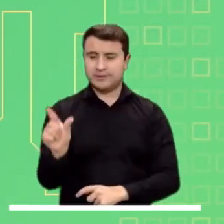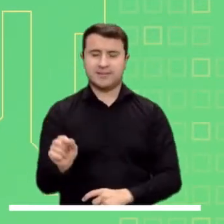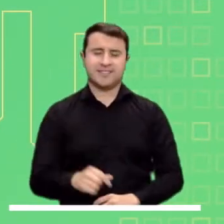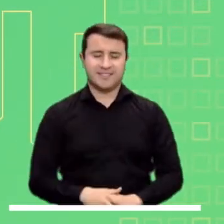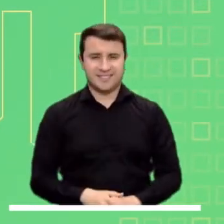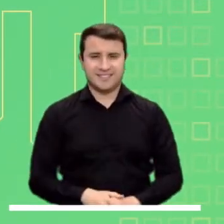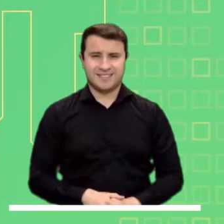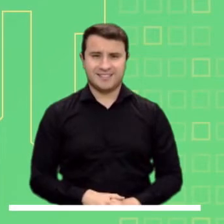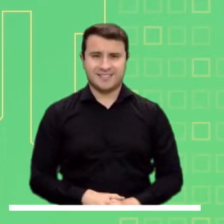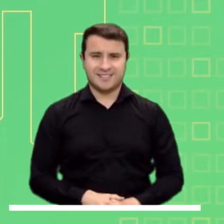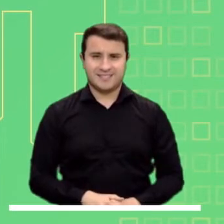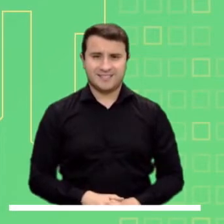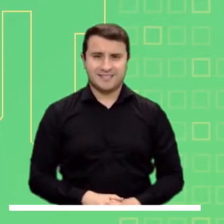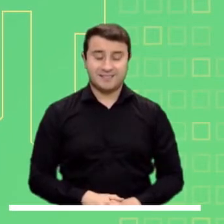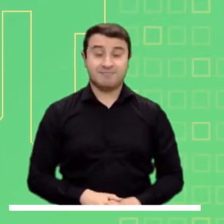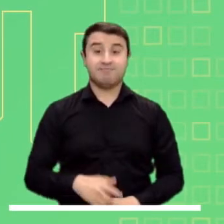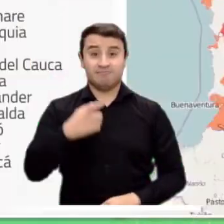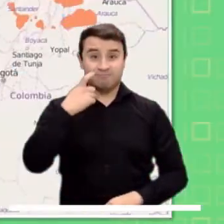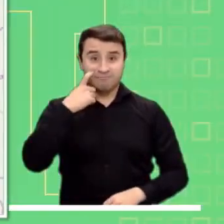de Cesar y La Guajira.